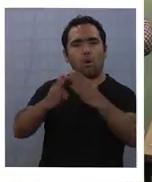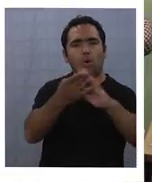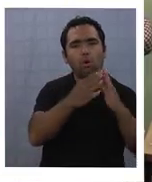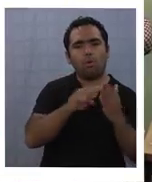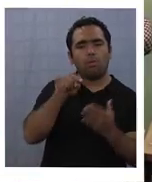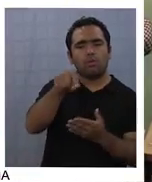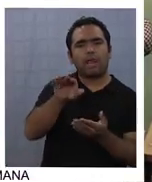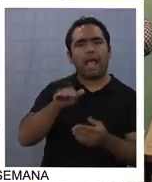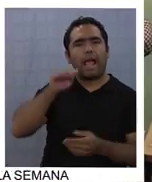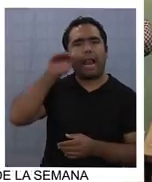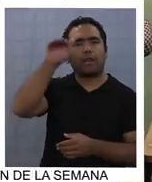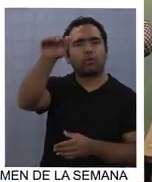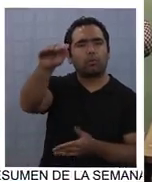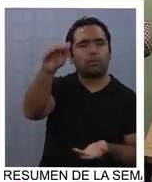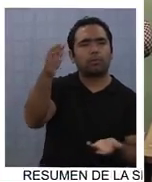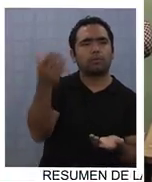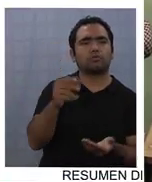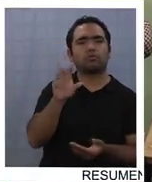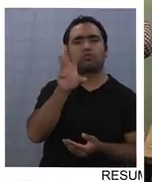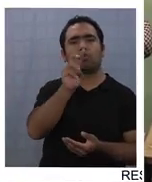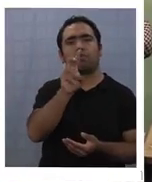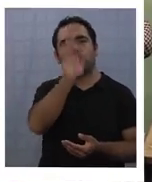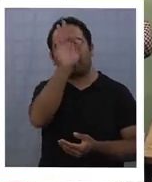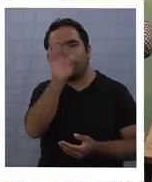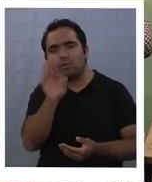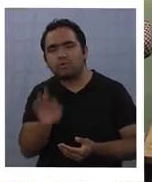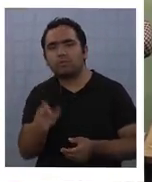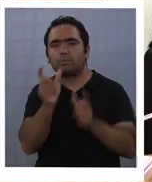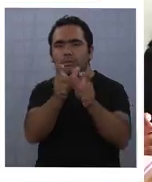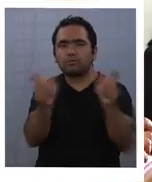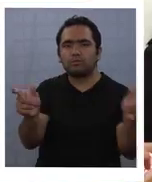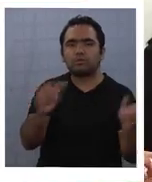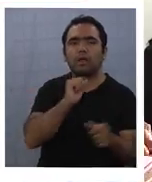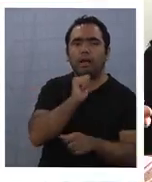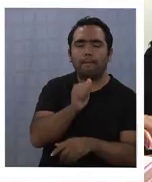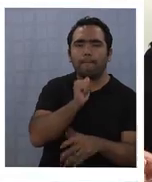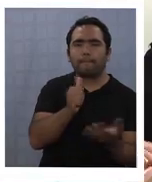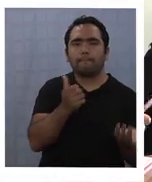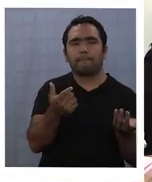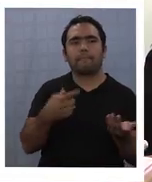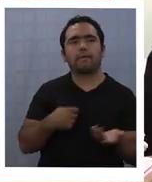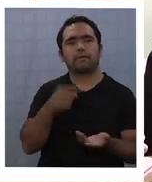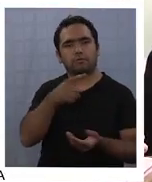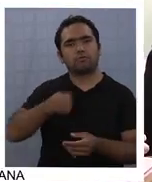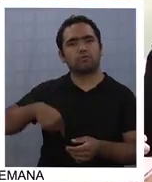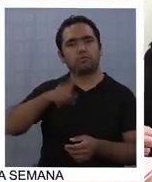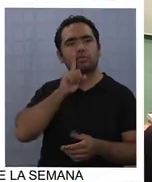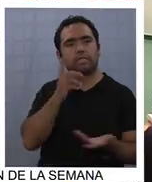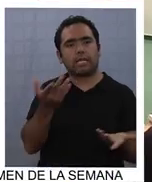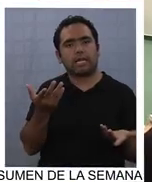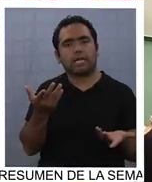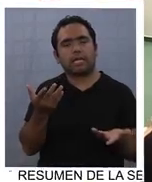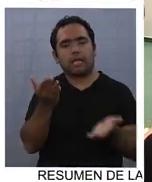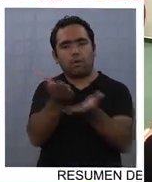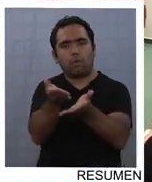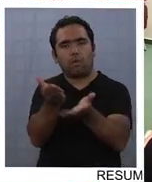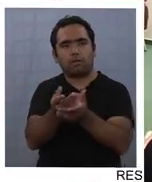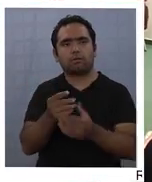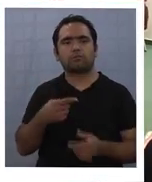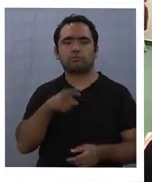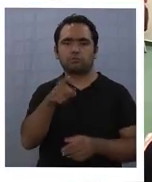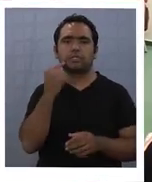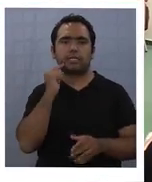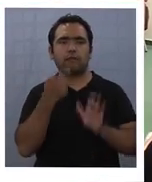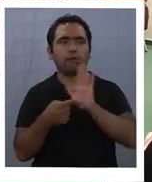Alto Ospicio y con un 90% de vulnerabilidad según la calificación que tenemos en el colegio. Eso demuestra que se puede